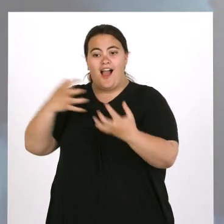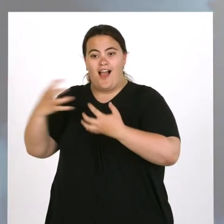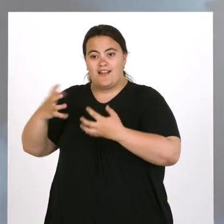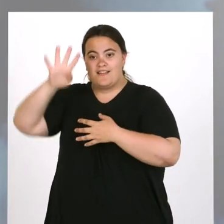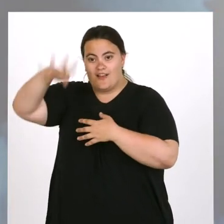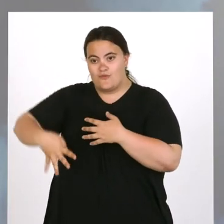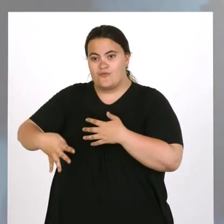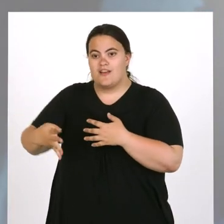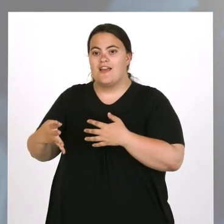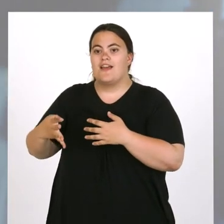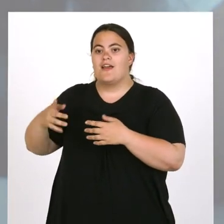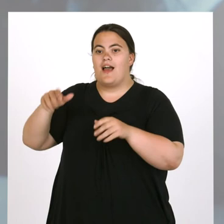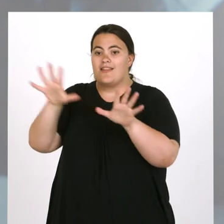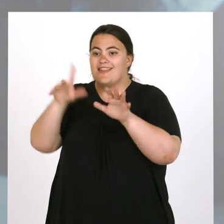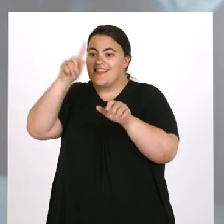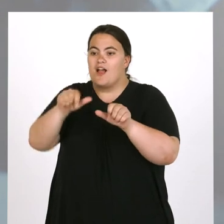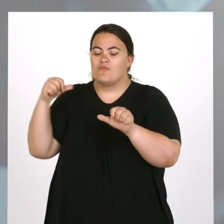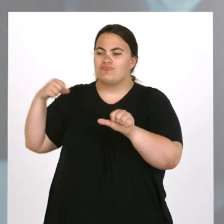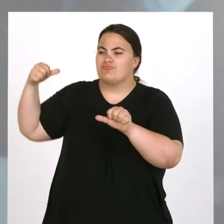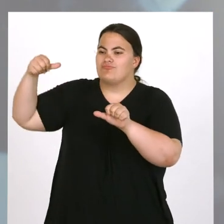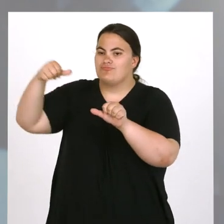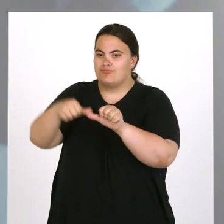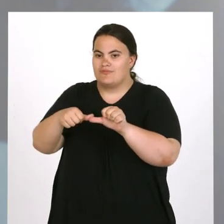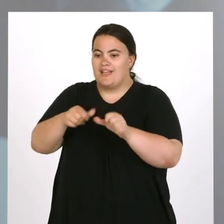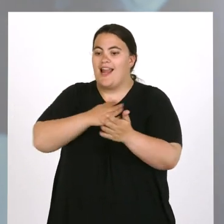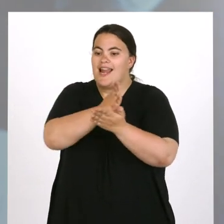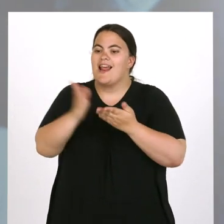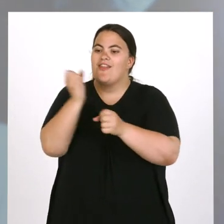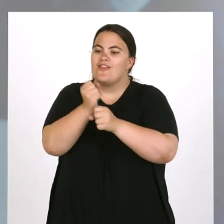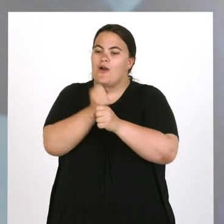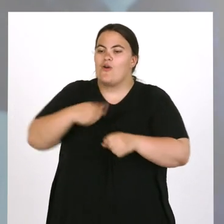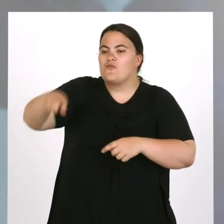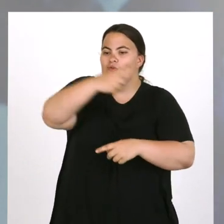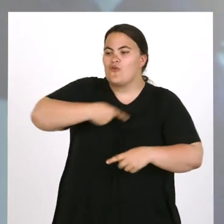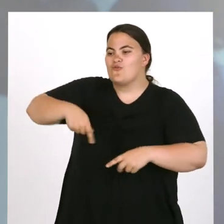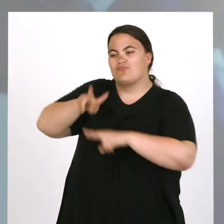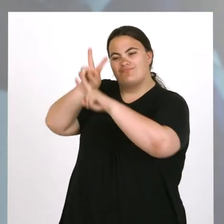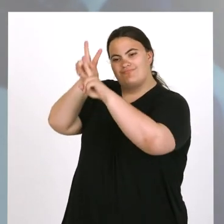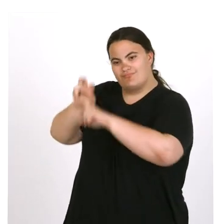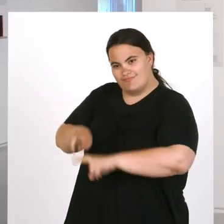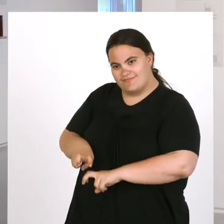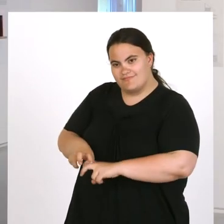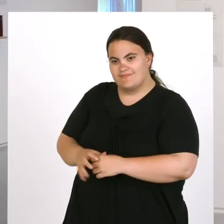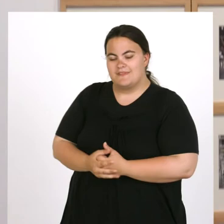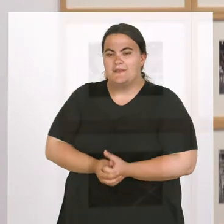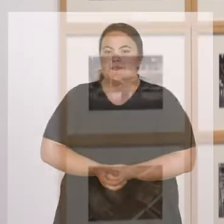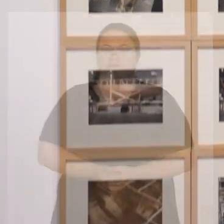investigación, plantear cuáles son las líneas de trabajo de la última década en el mundo del arte en Cataluña.